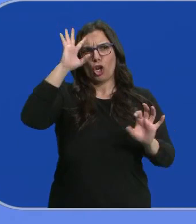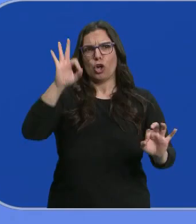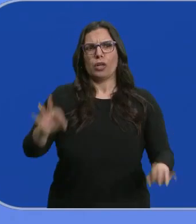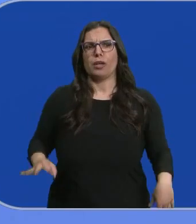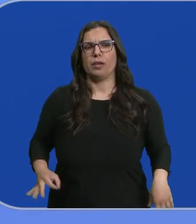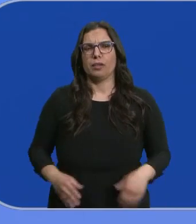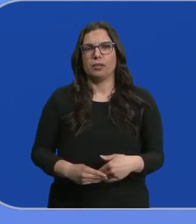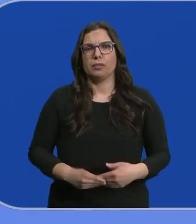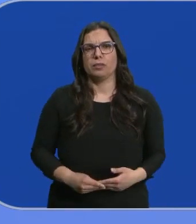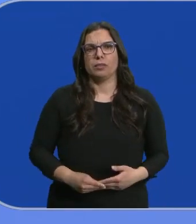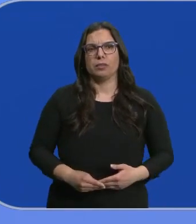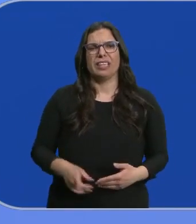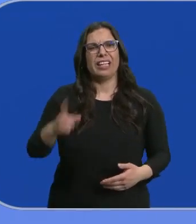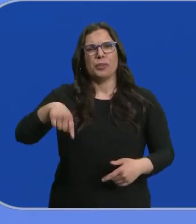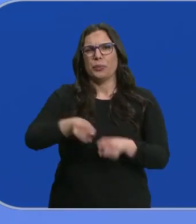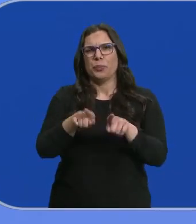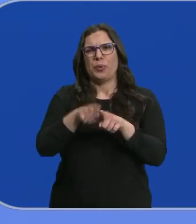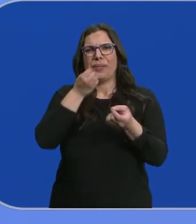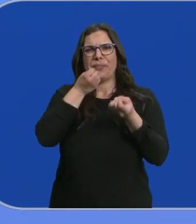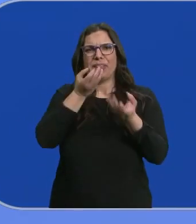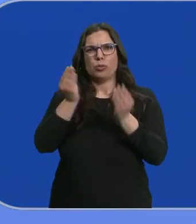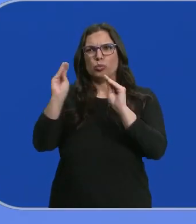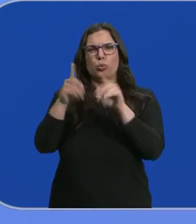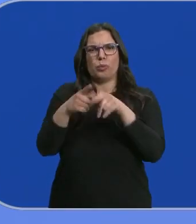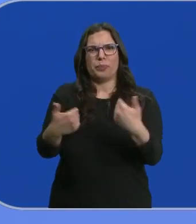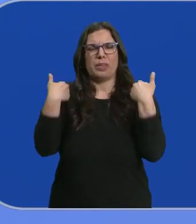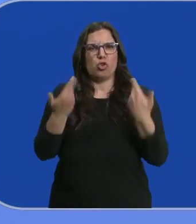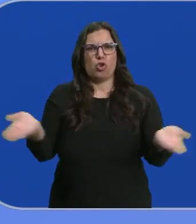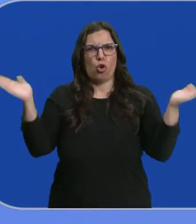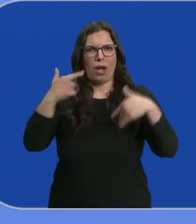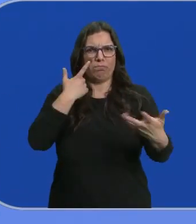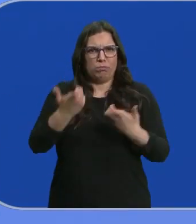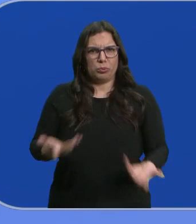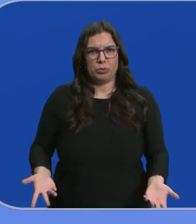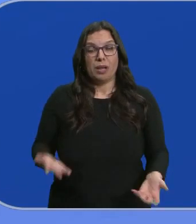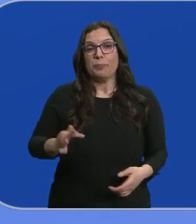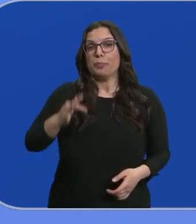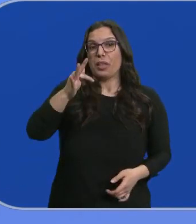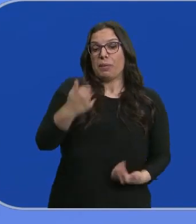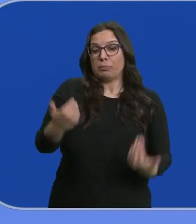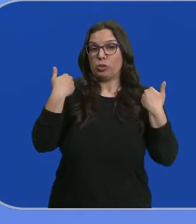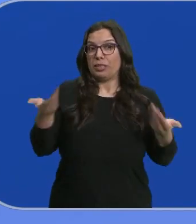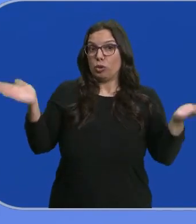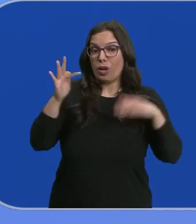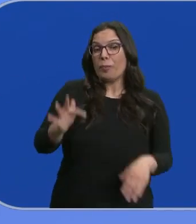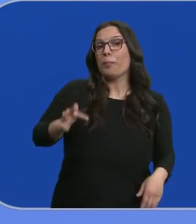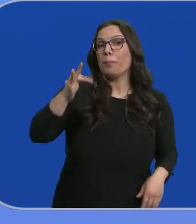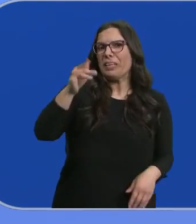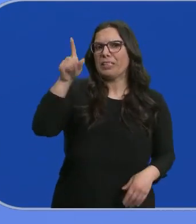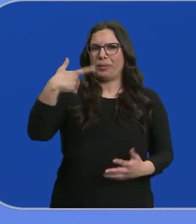Son de una irresponsabilidad palmaria, pero si me lo permite, además de irresponsable,